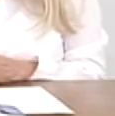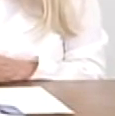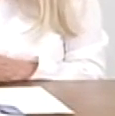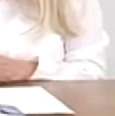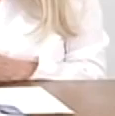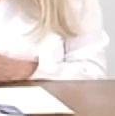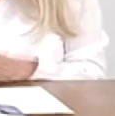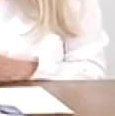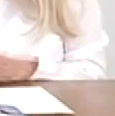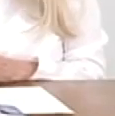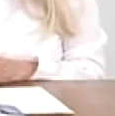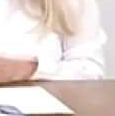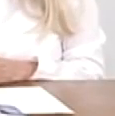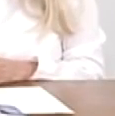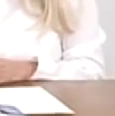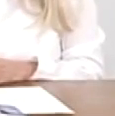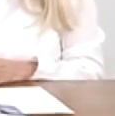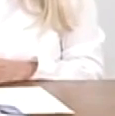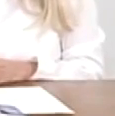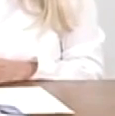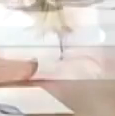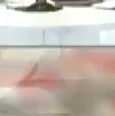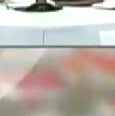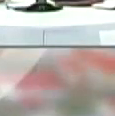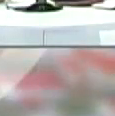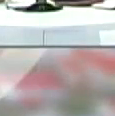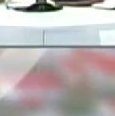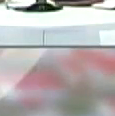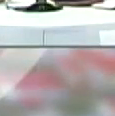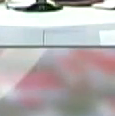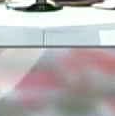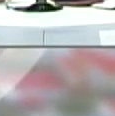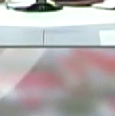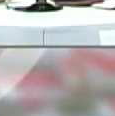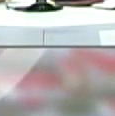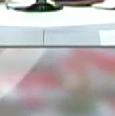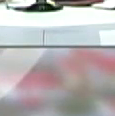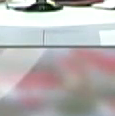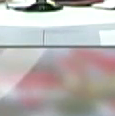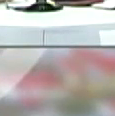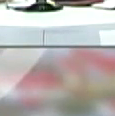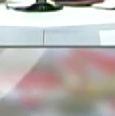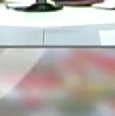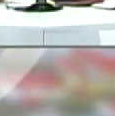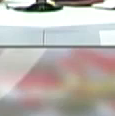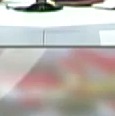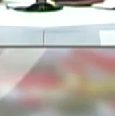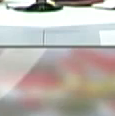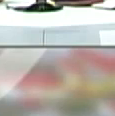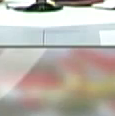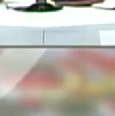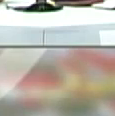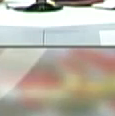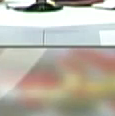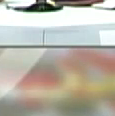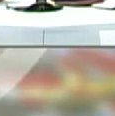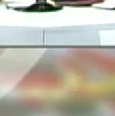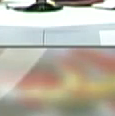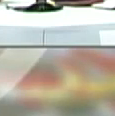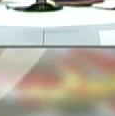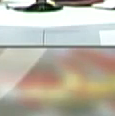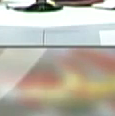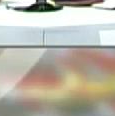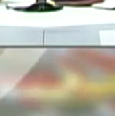afuera se cortó. Ahora se está atendiendo la comunitaria, que es la que tenemos que